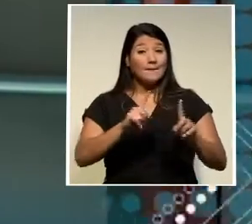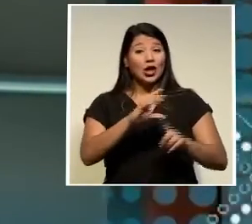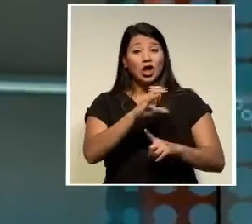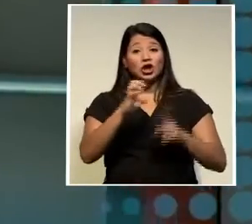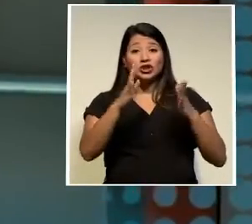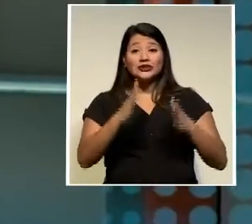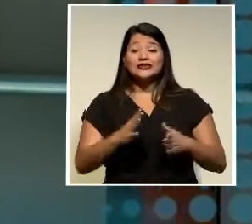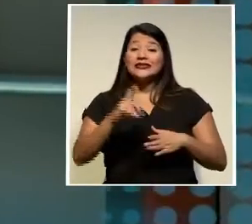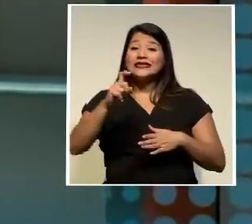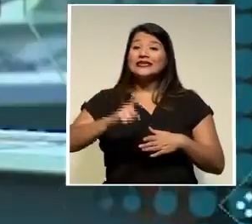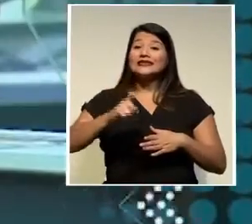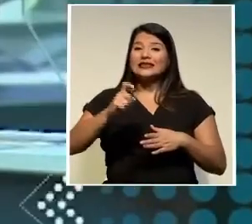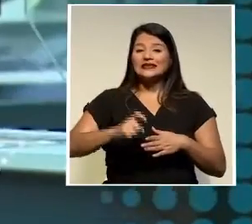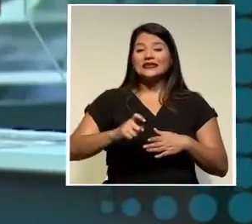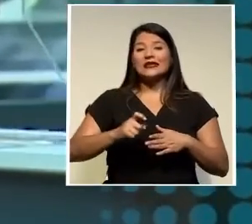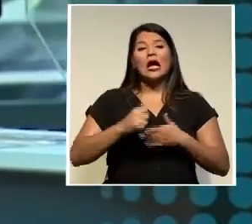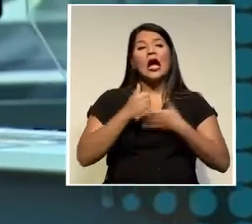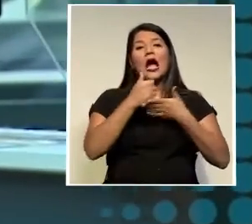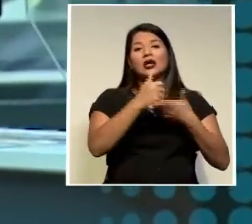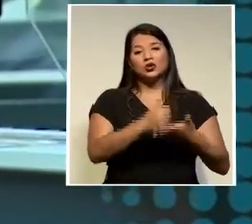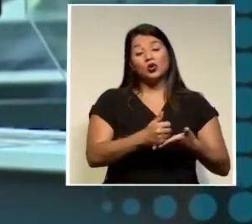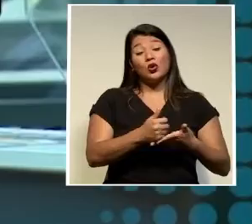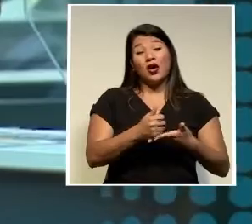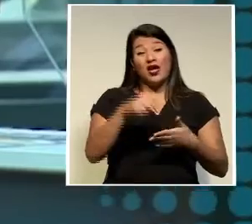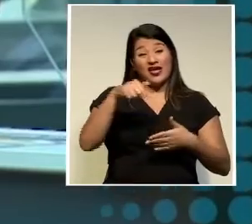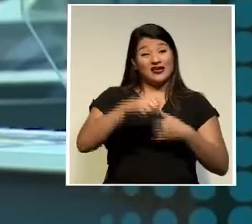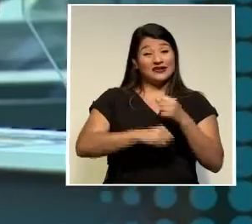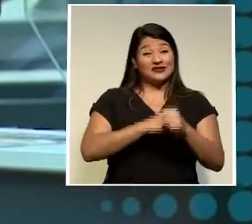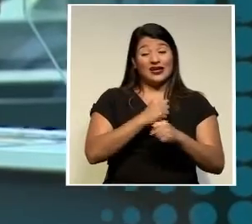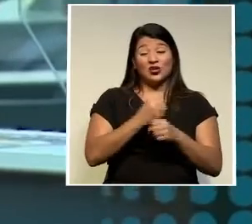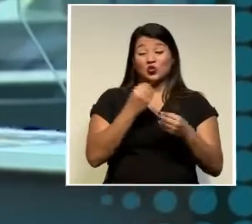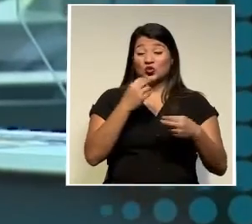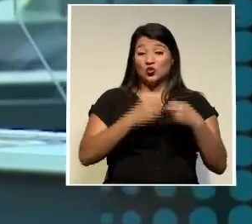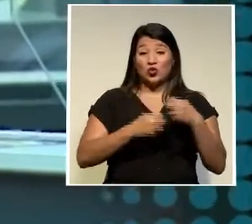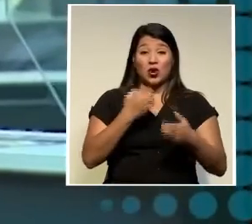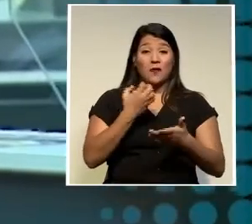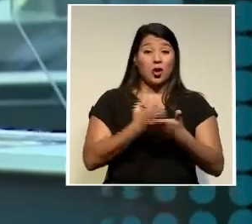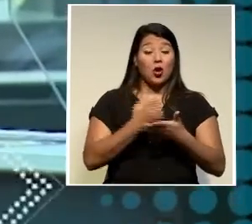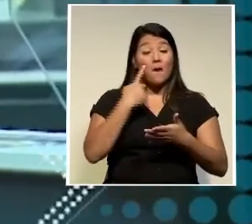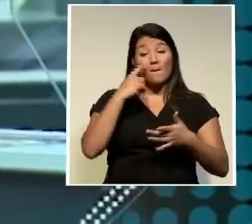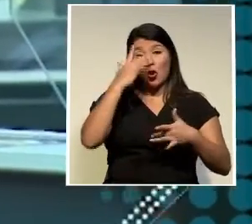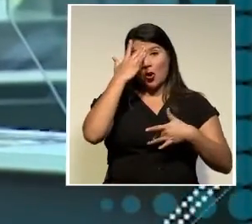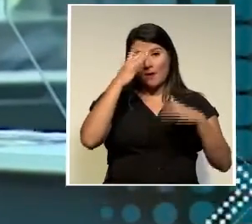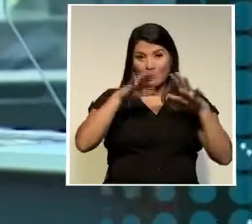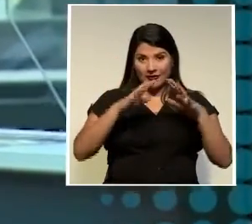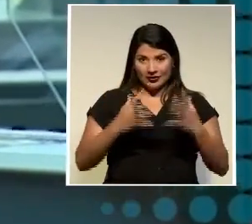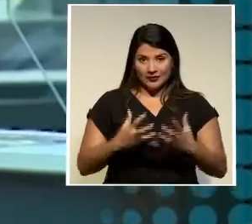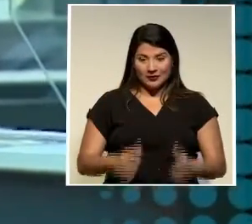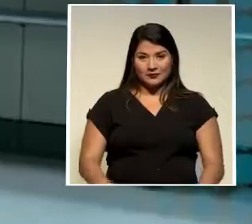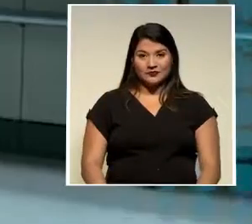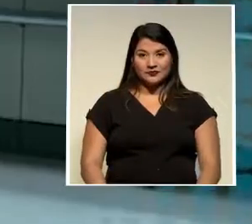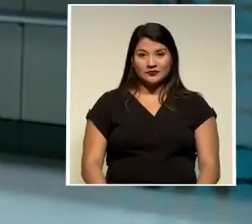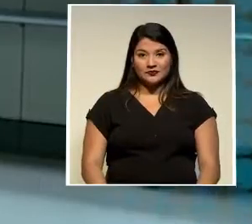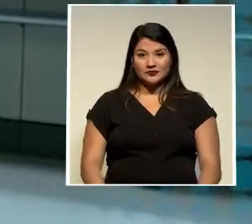necesitan un alivio en un año de crisis económica causada por la pandemia